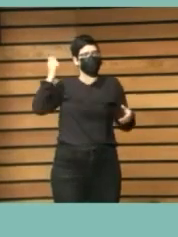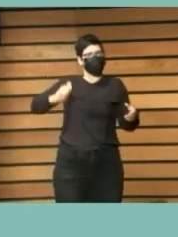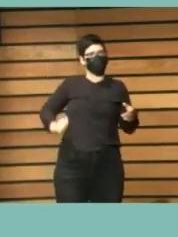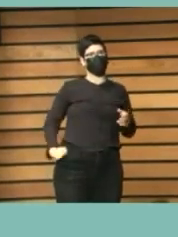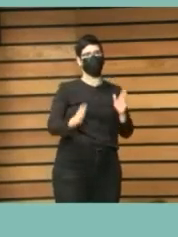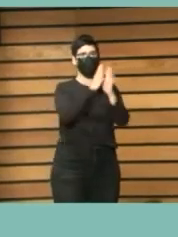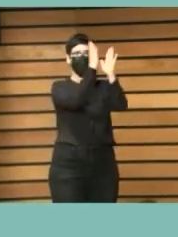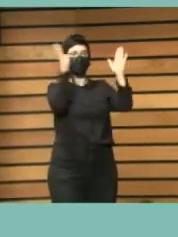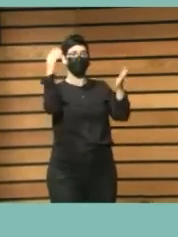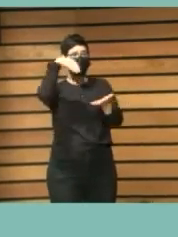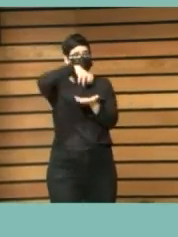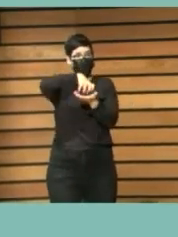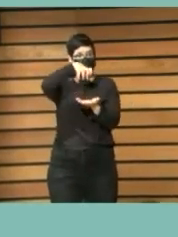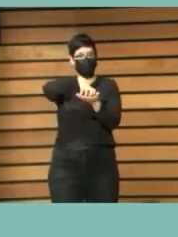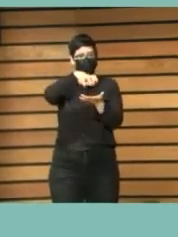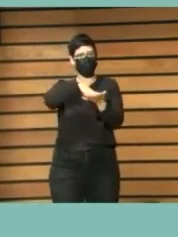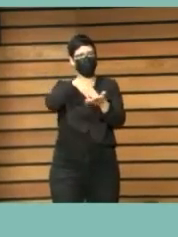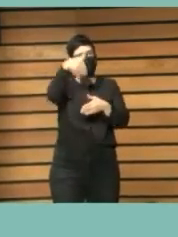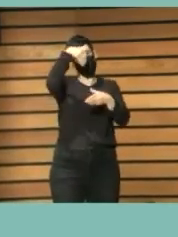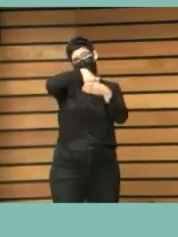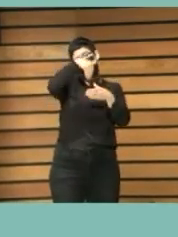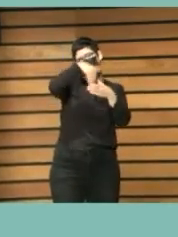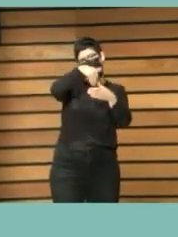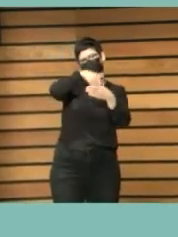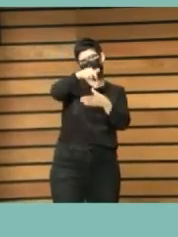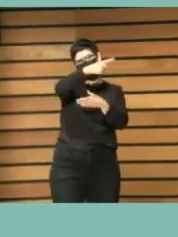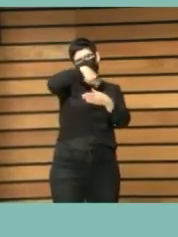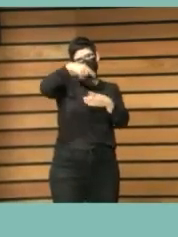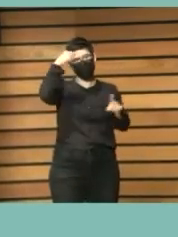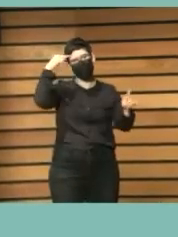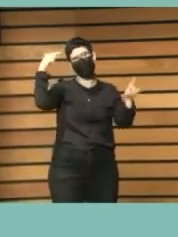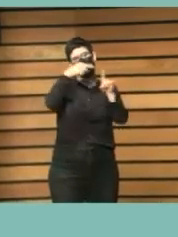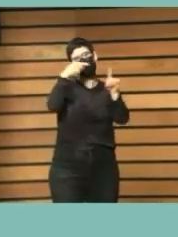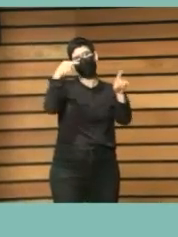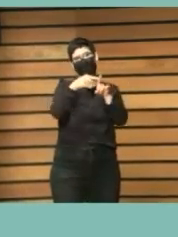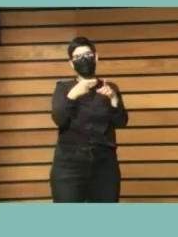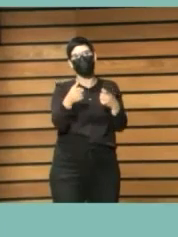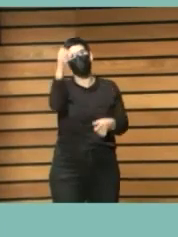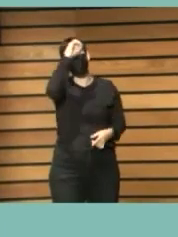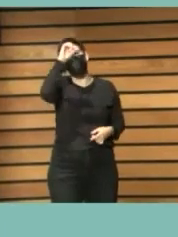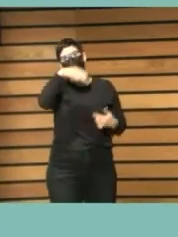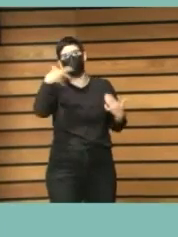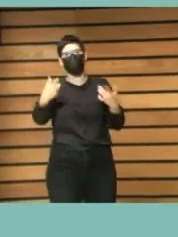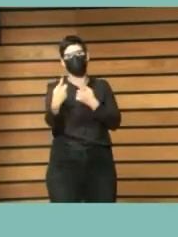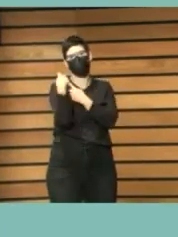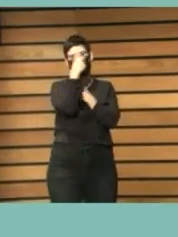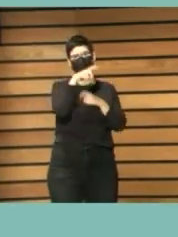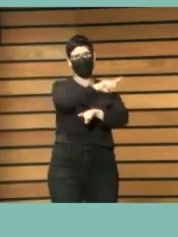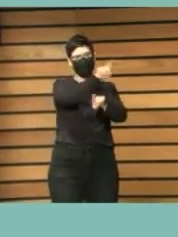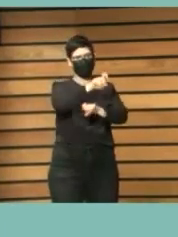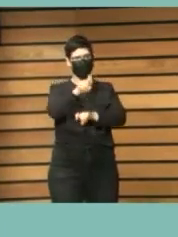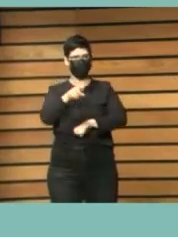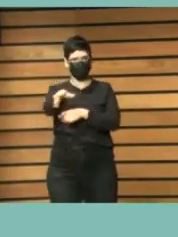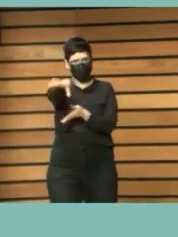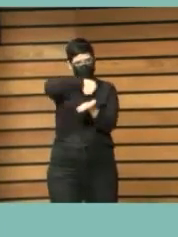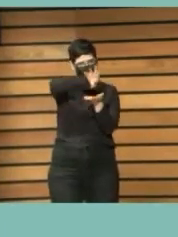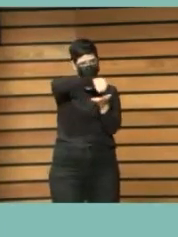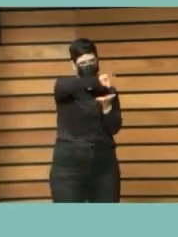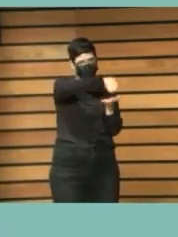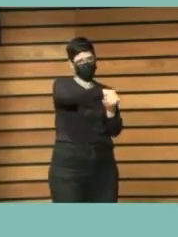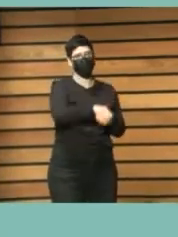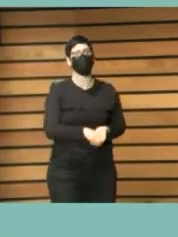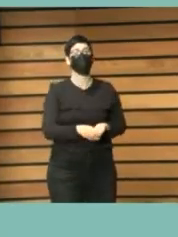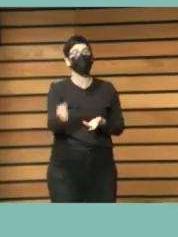sobre los contenidos y fines del proyecto nosotros nosotros no queremos trabajar en absoluto